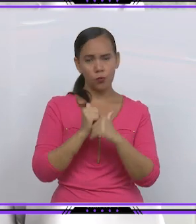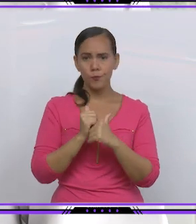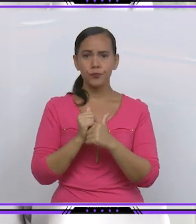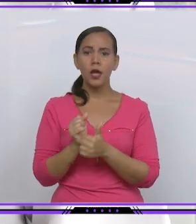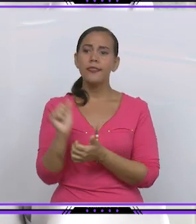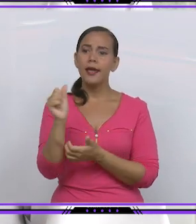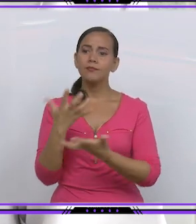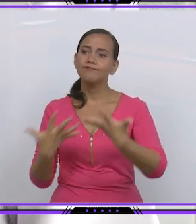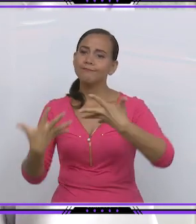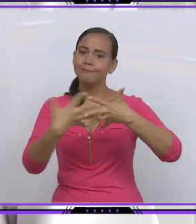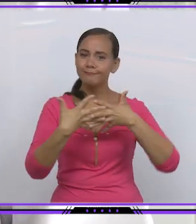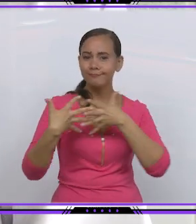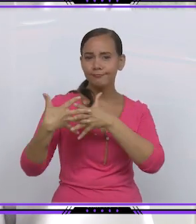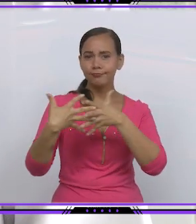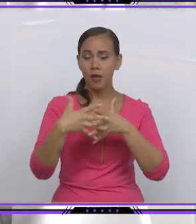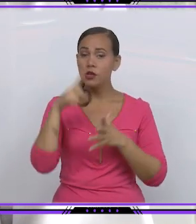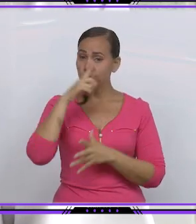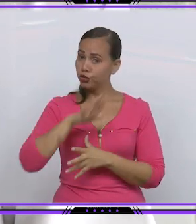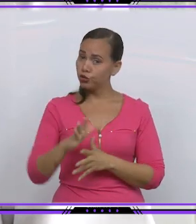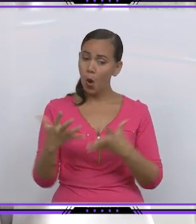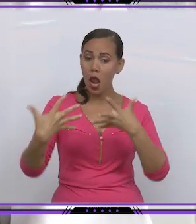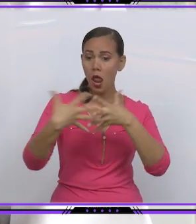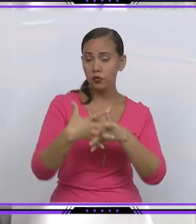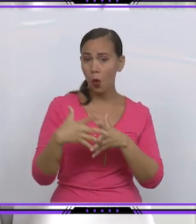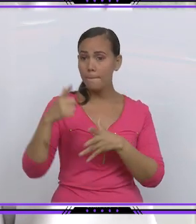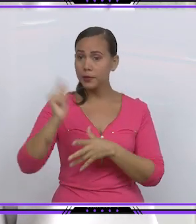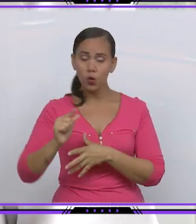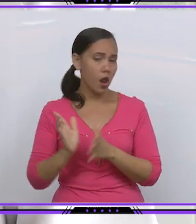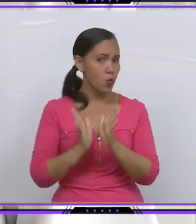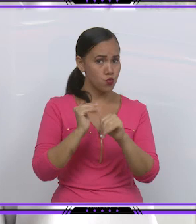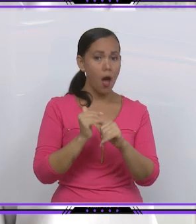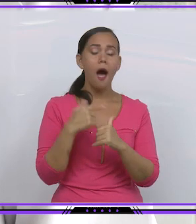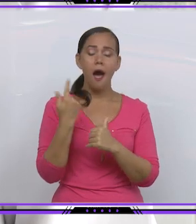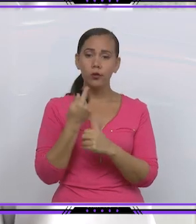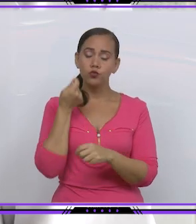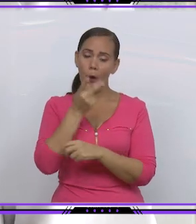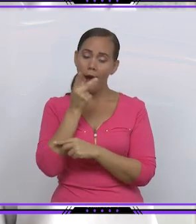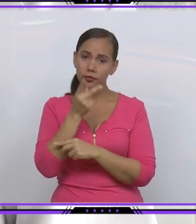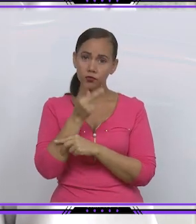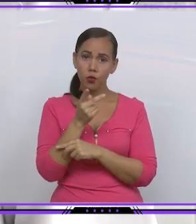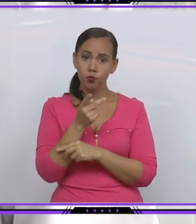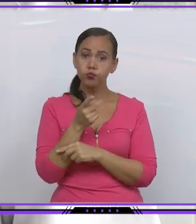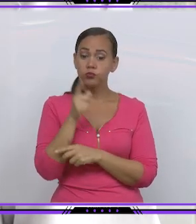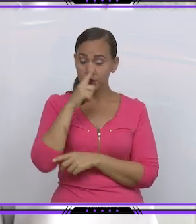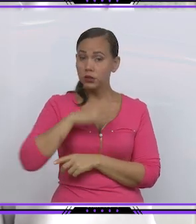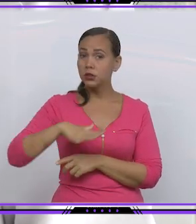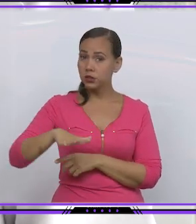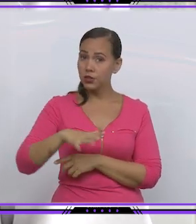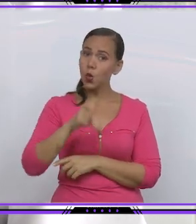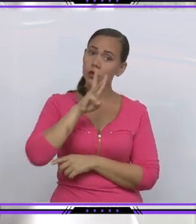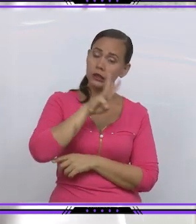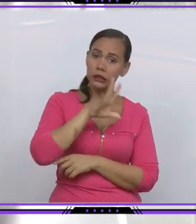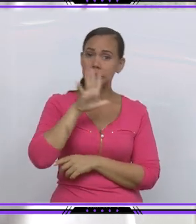con un uso excesivo de los medios audiovisuales en este tiempo. Es decir que hay un grupo de niños importante entre los 3 y los